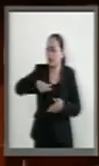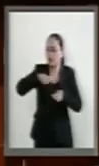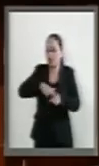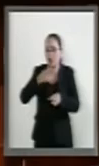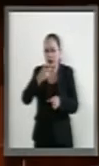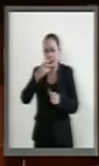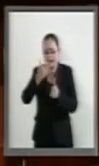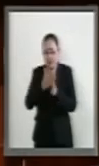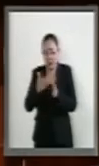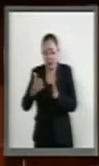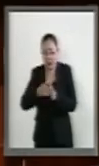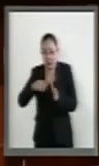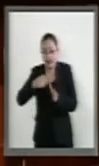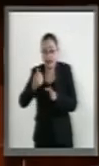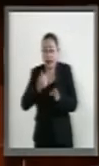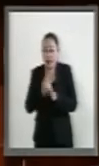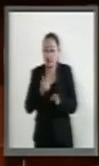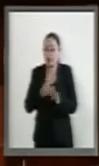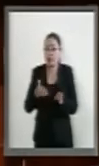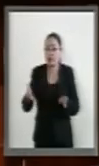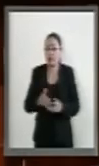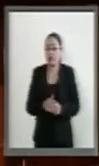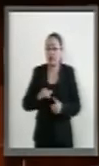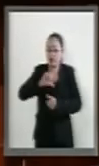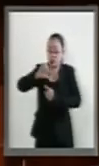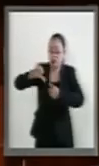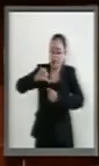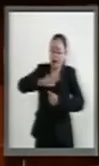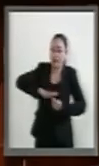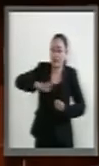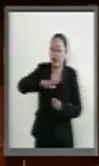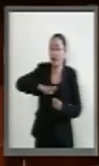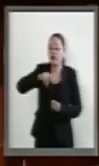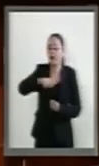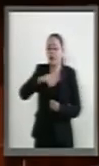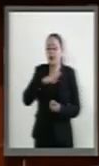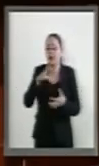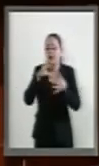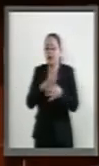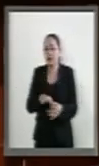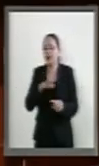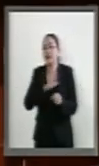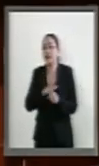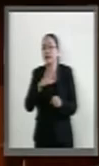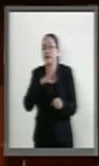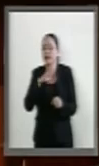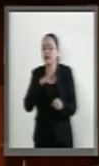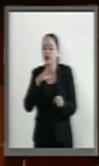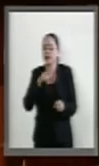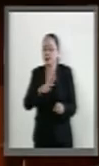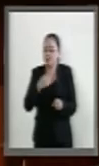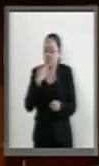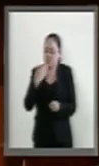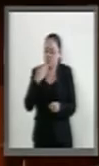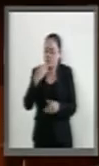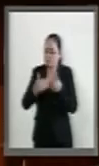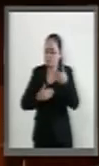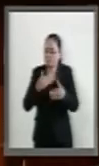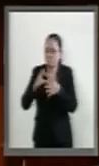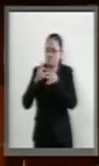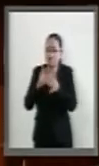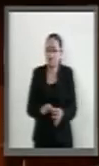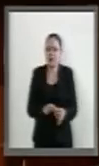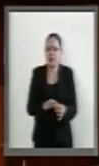año, en estos meses. Con Centroamérica tenemos un marco de cooperación sólida y crecientemente